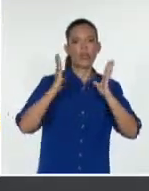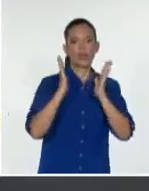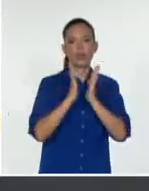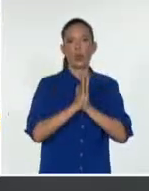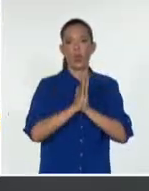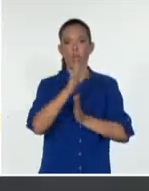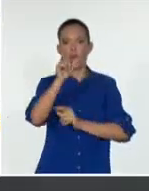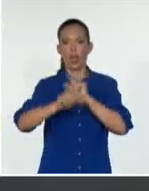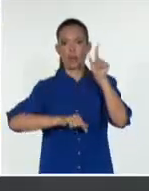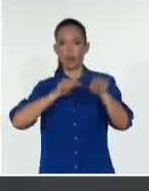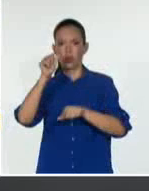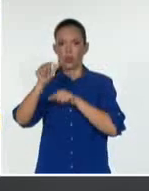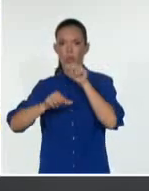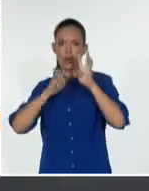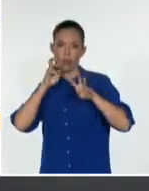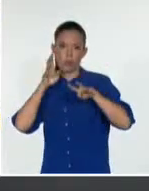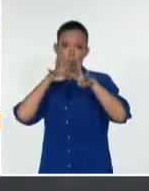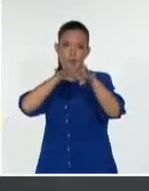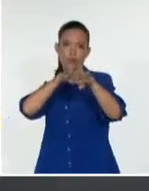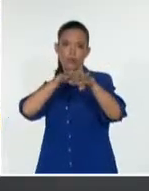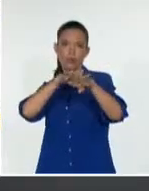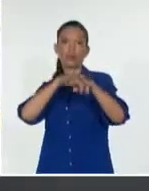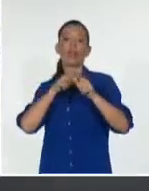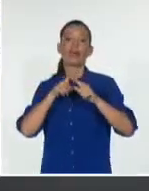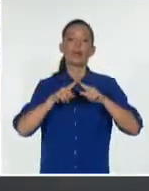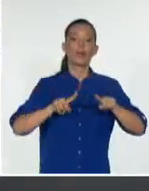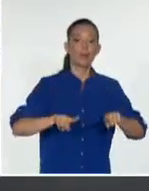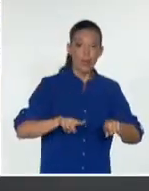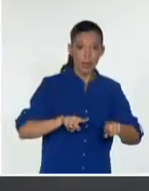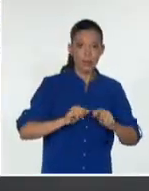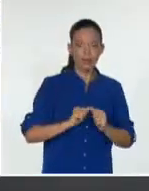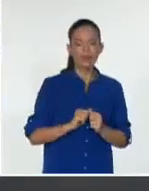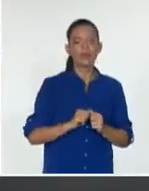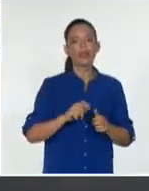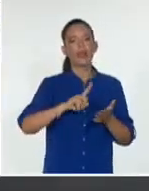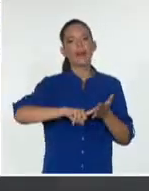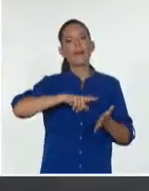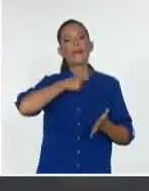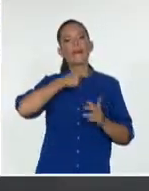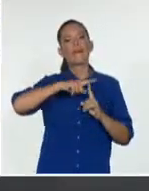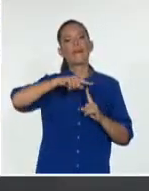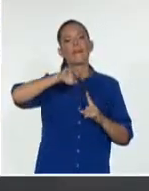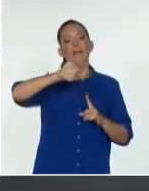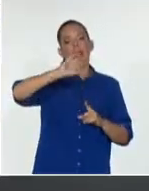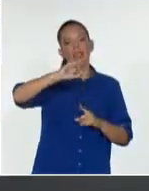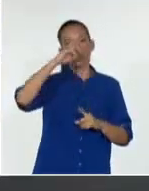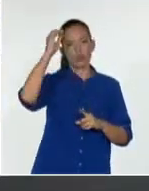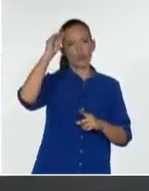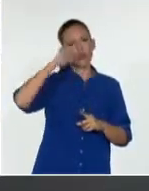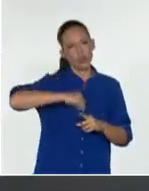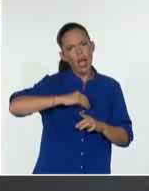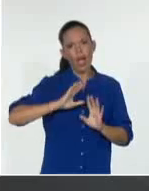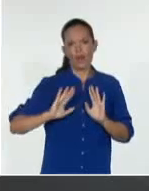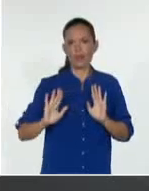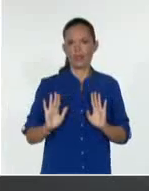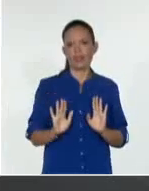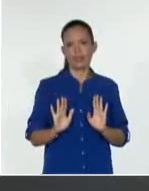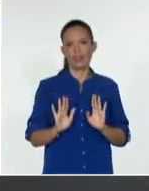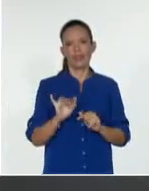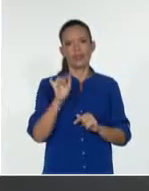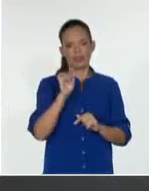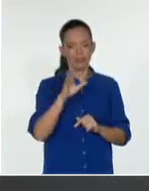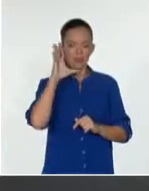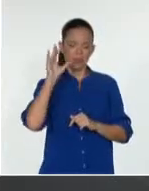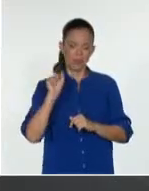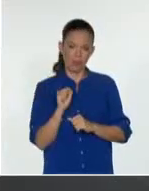Petro sabe de eso y también ha demostrado capacidad de sortear los ataques que en su caso son redoblados, teniendo en cuenta, y lo he dicho muchas